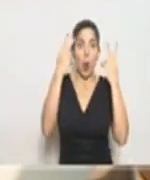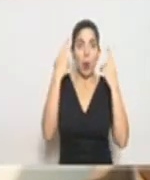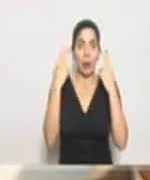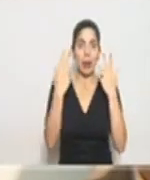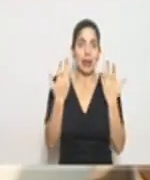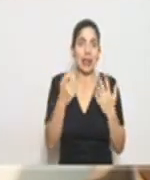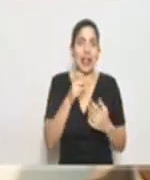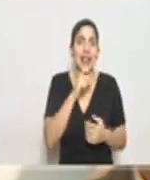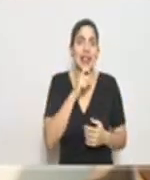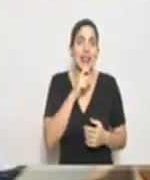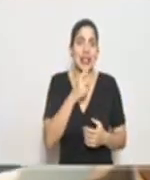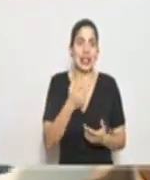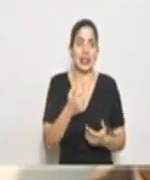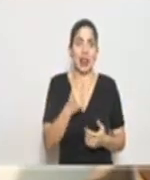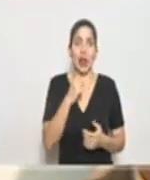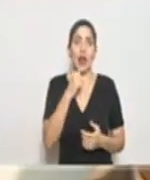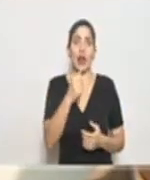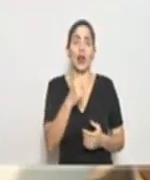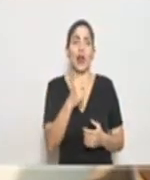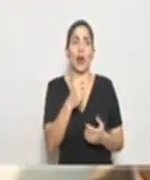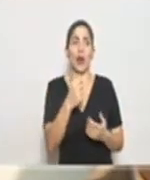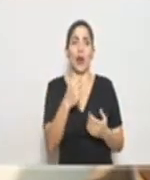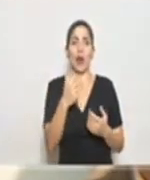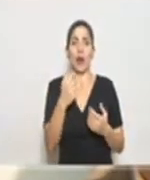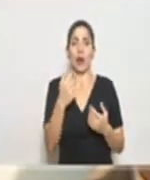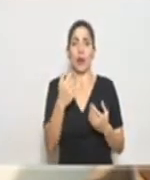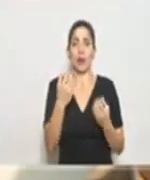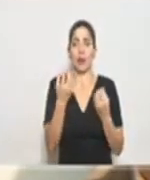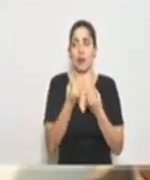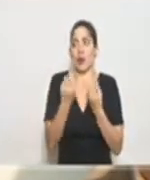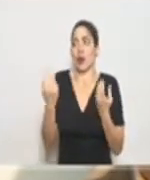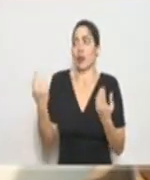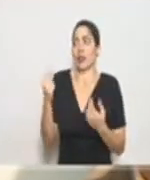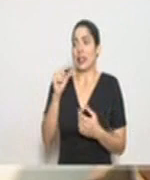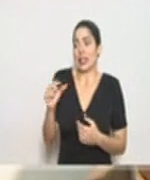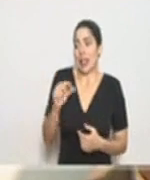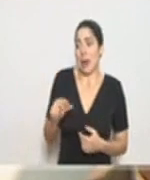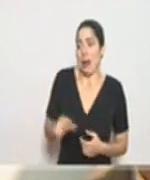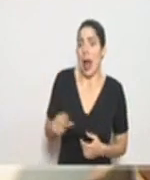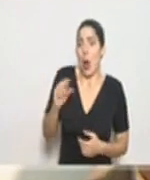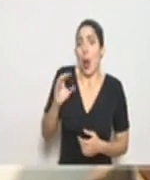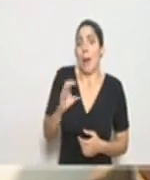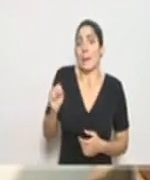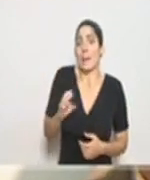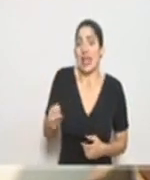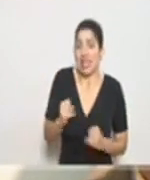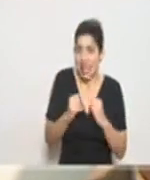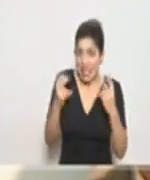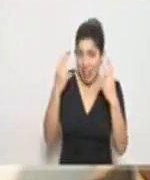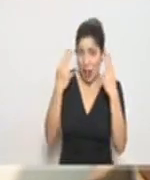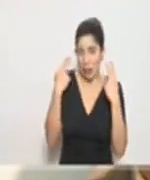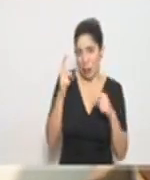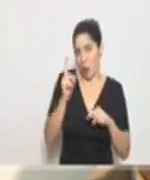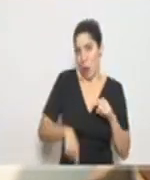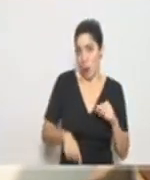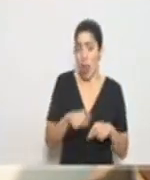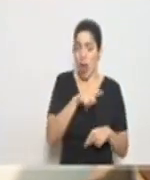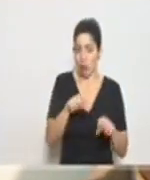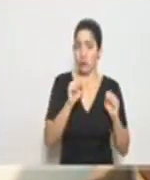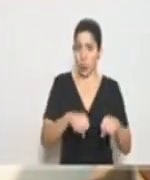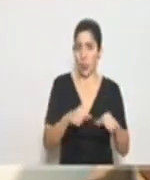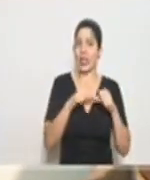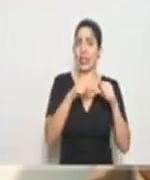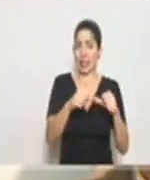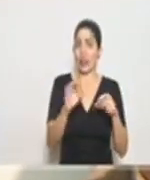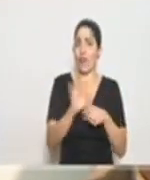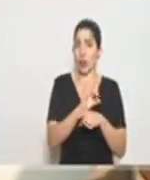y es muy difícil, y no vamos a mantenernos muchas semanas o incluso meses sin cortarnos el pelo, pueden seguir funcionando, pero con las